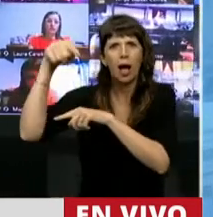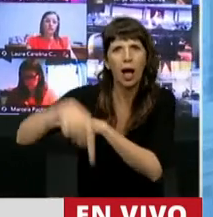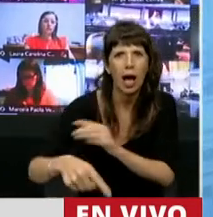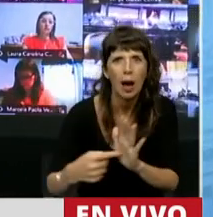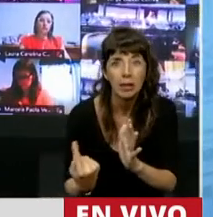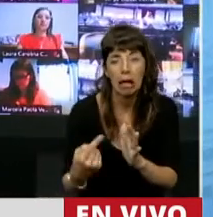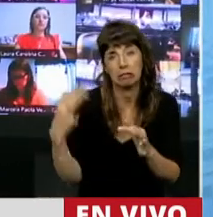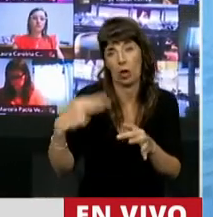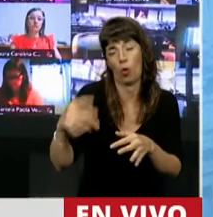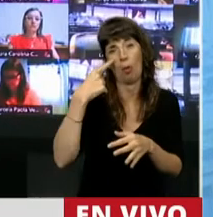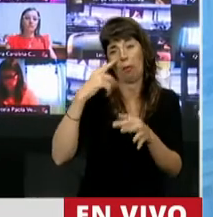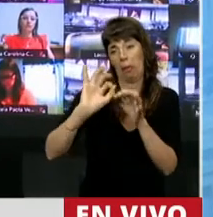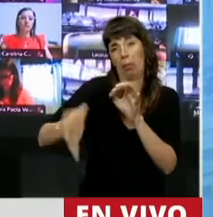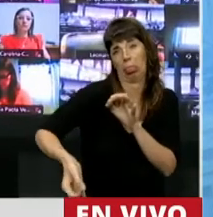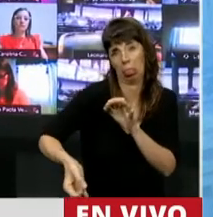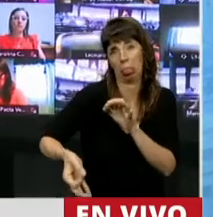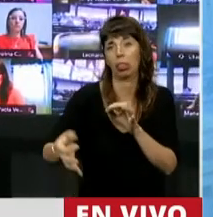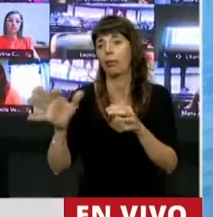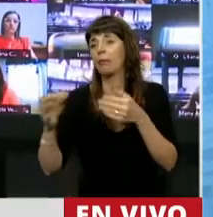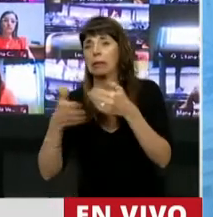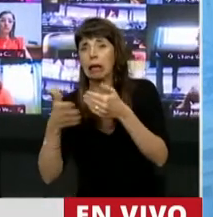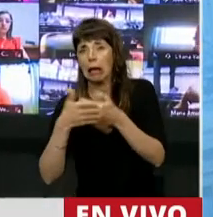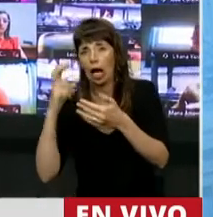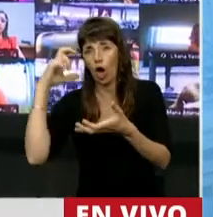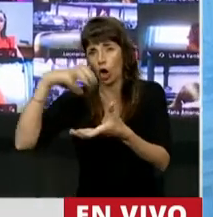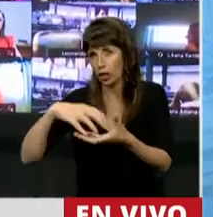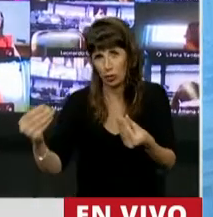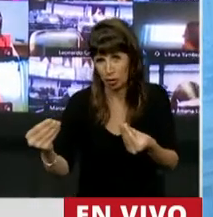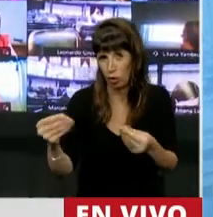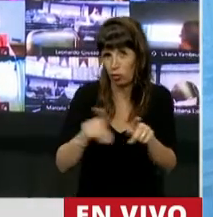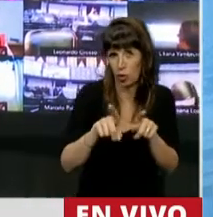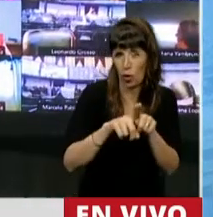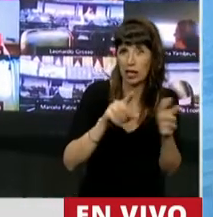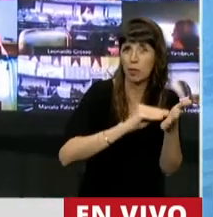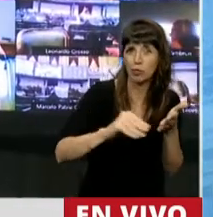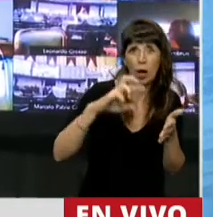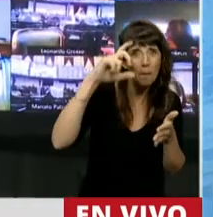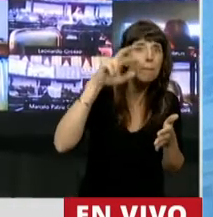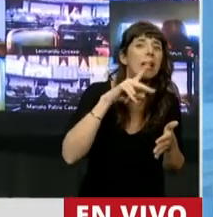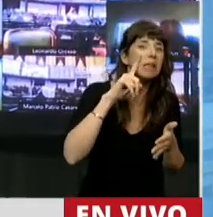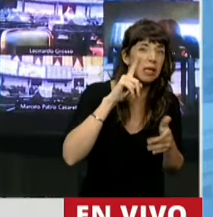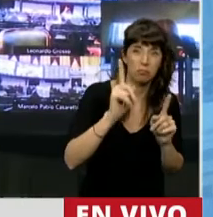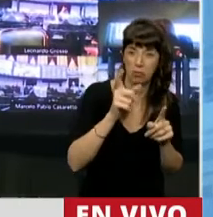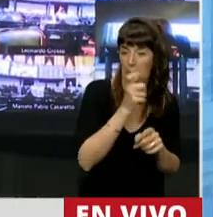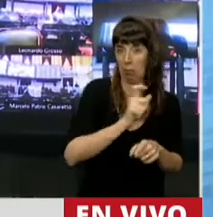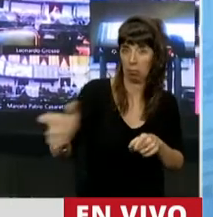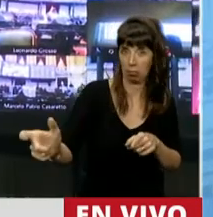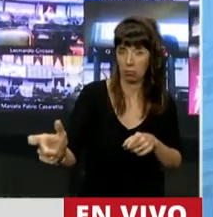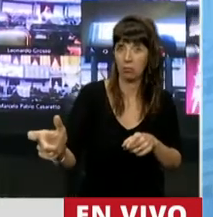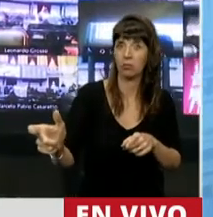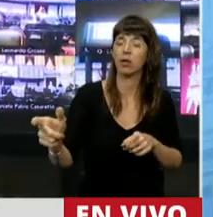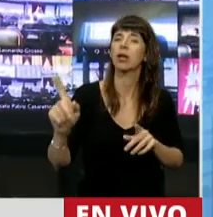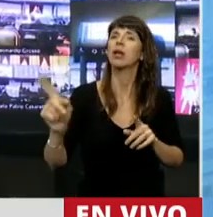pocas cuadras o pocos kilómetros, pero así como el diputado Luis Peti, al cual irónicamente ella le contestó, del cual no